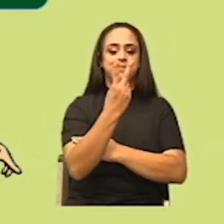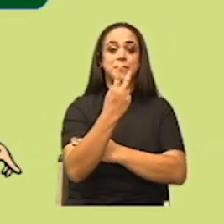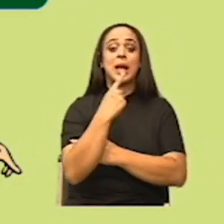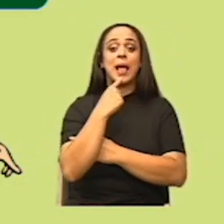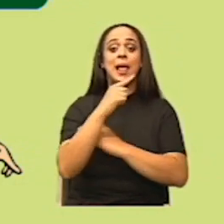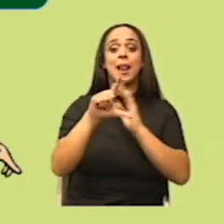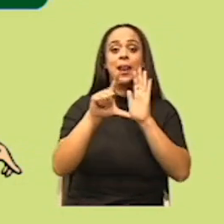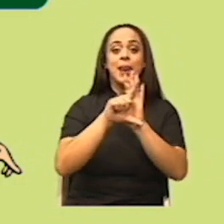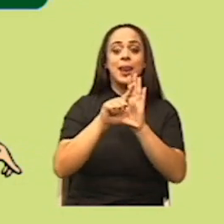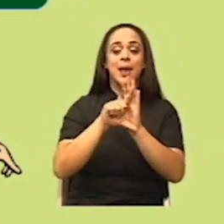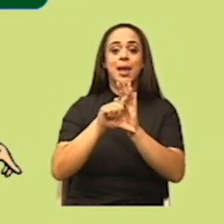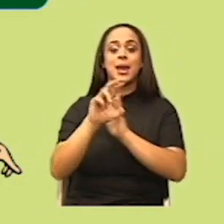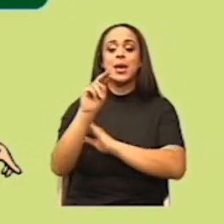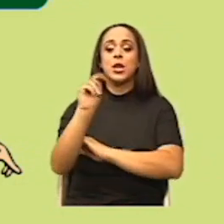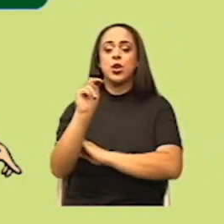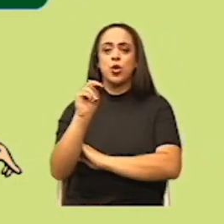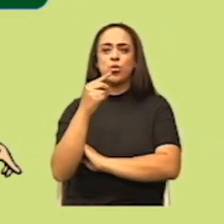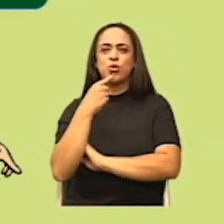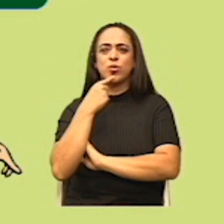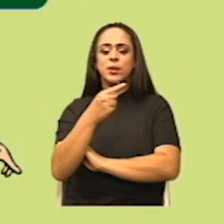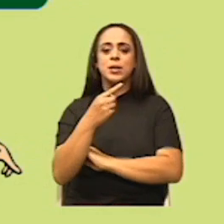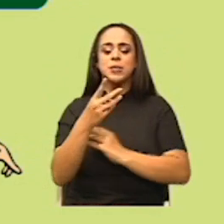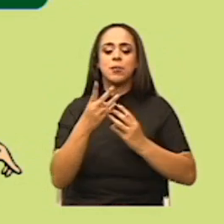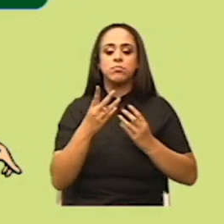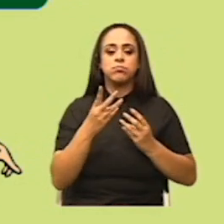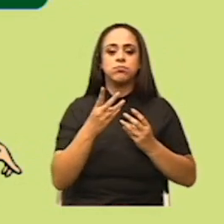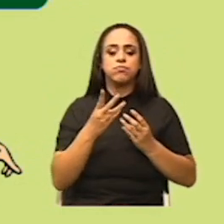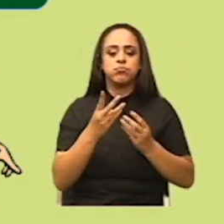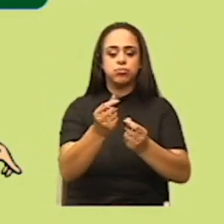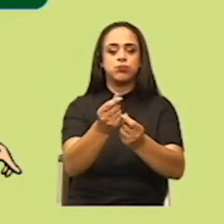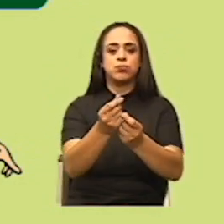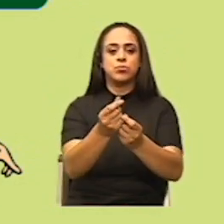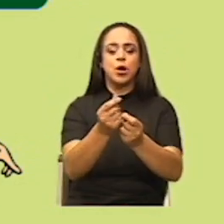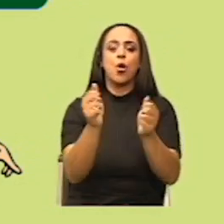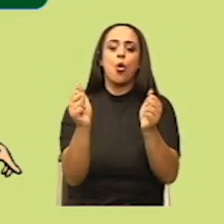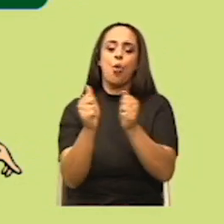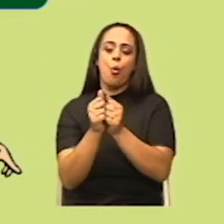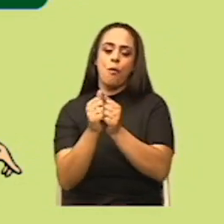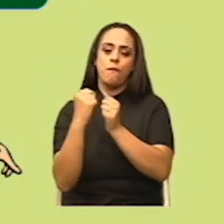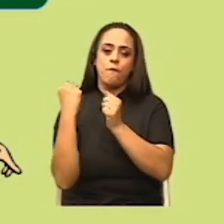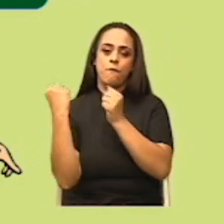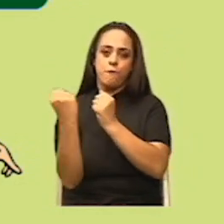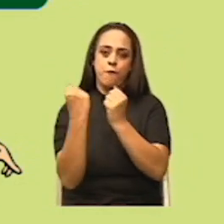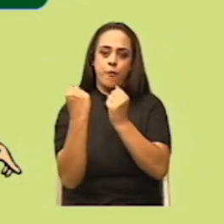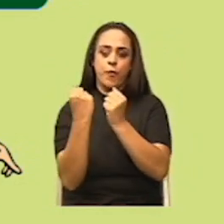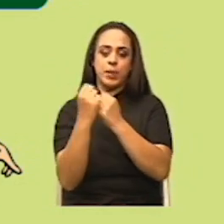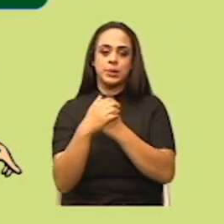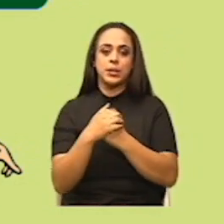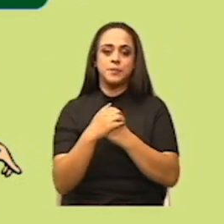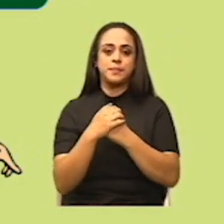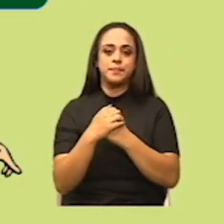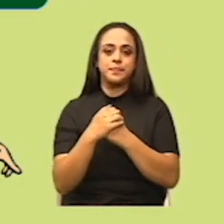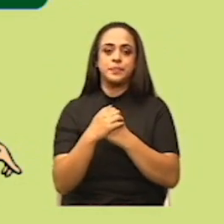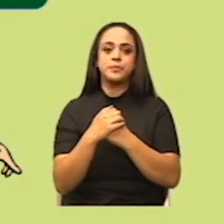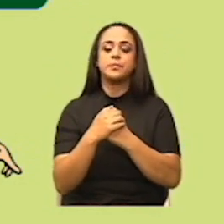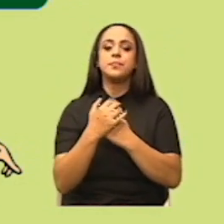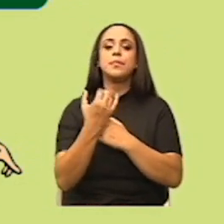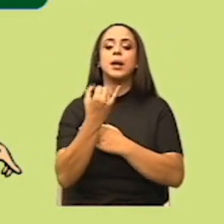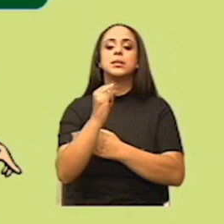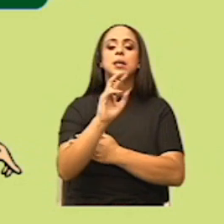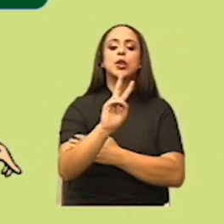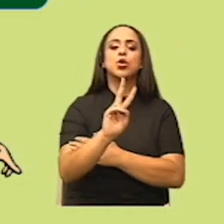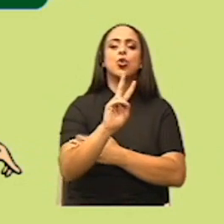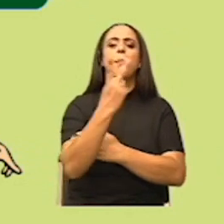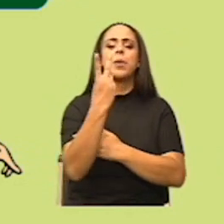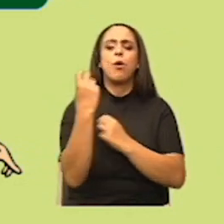Newton, nos dice que la aceleración es directamente proporcional a la fuerza. Por lo que entonces, si se duplicó la fuerza,